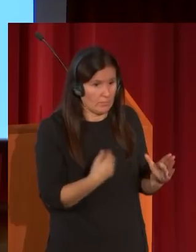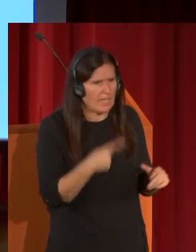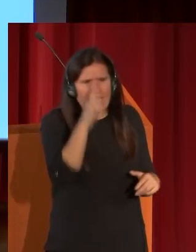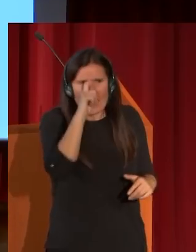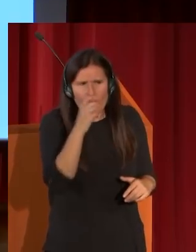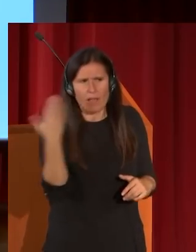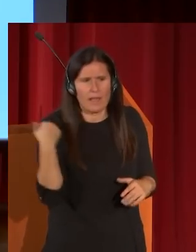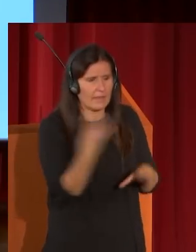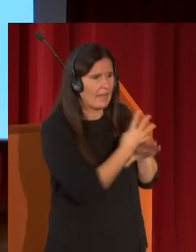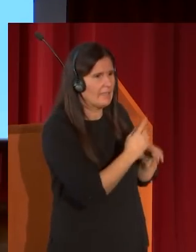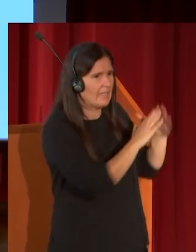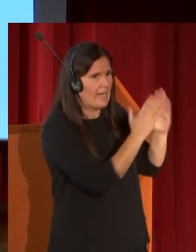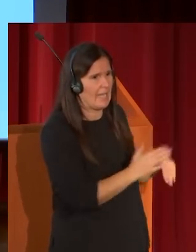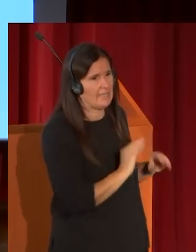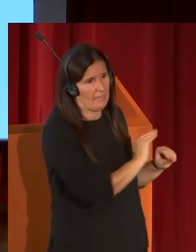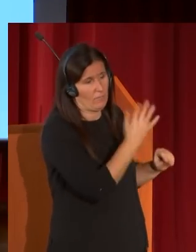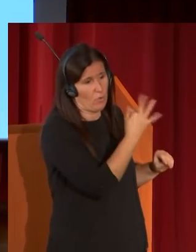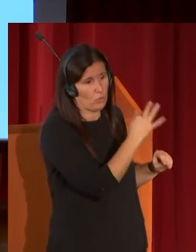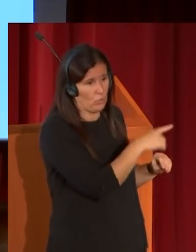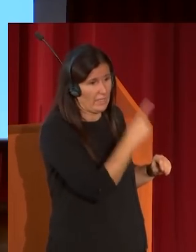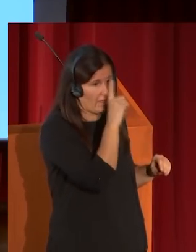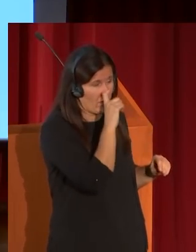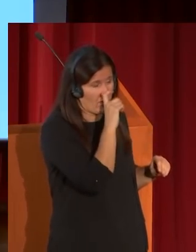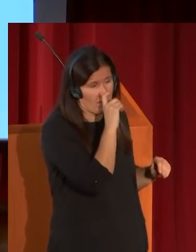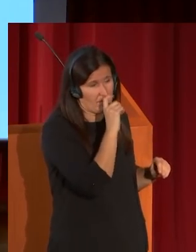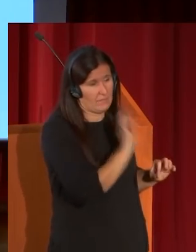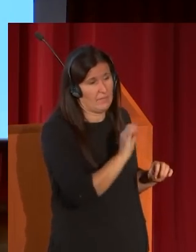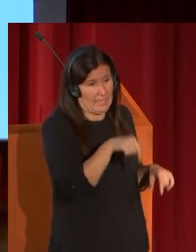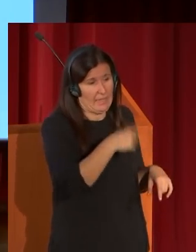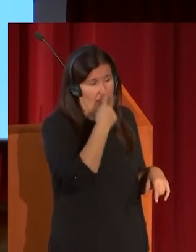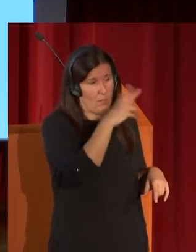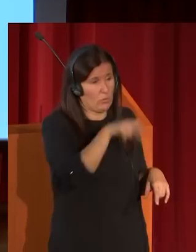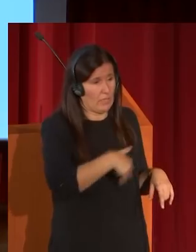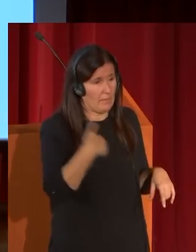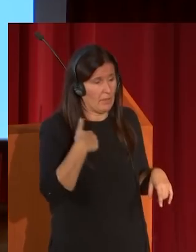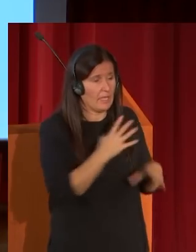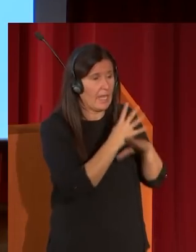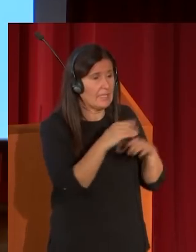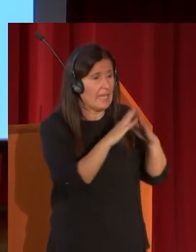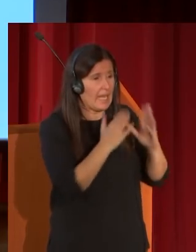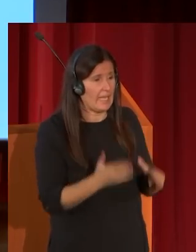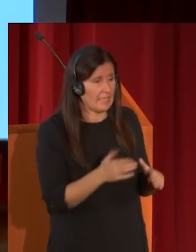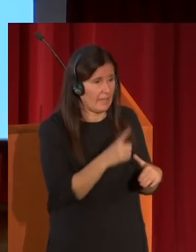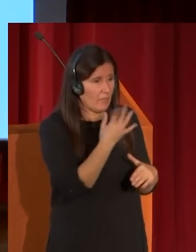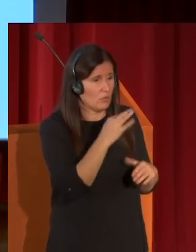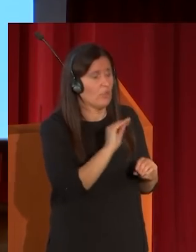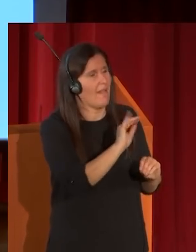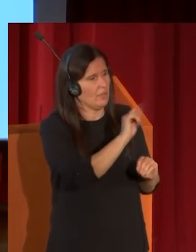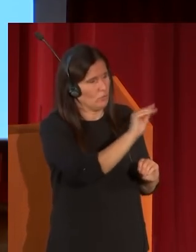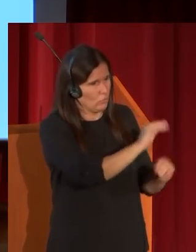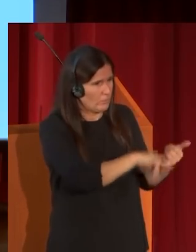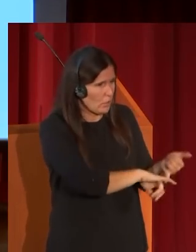el jardín de la casa de Fortuny que conocen del Museo del Prado el jardín de la casa de Fortuny donde está su esposa